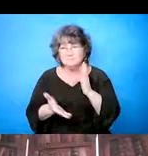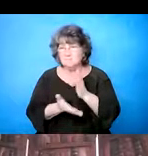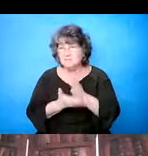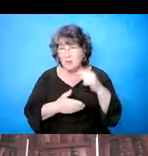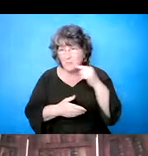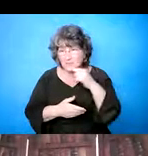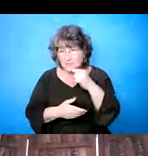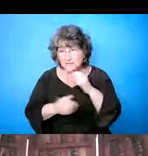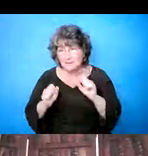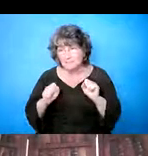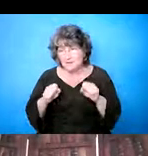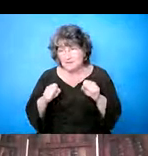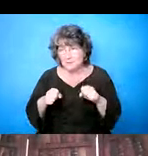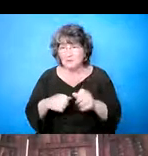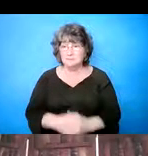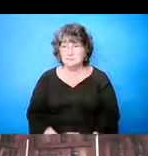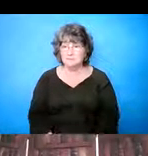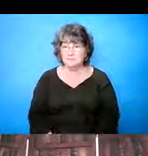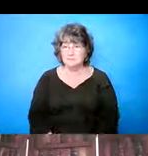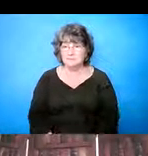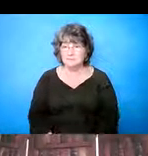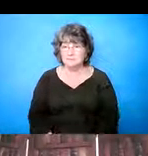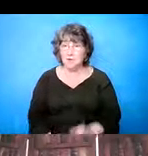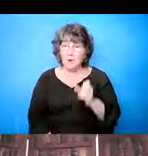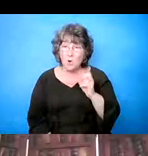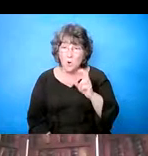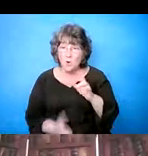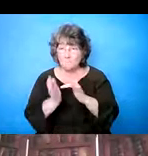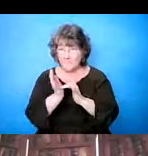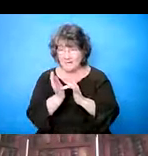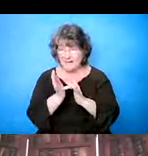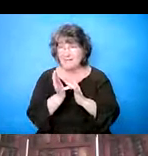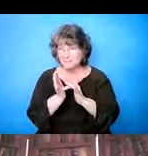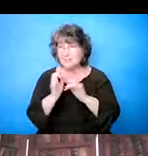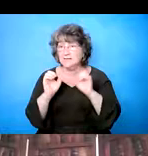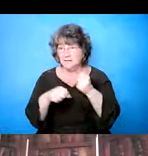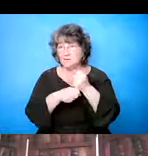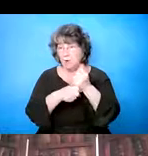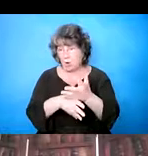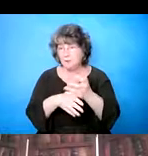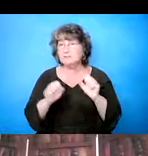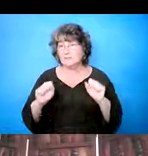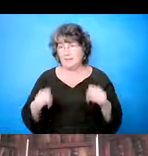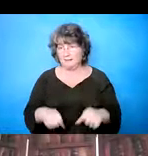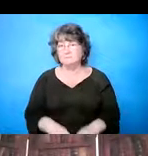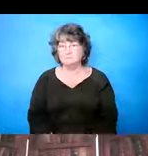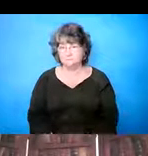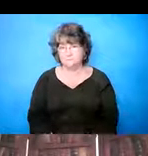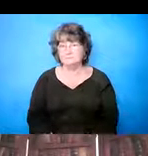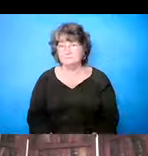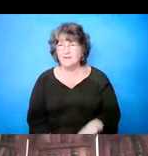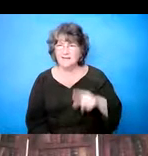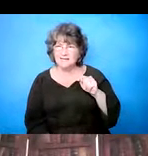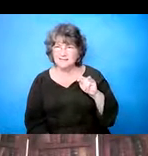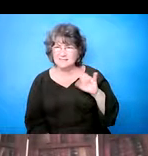y pueden tener caries, y también su higiene oral puede ser parte de los efectos del medicamento. Y cuando digo